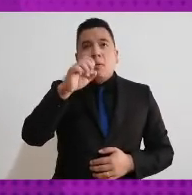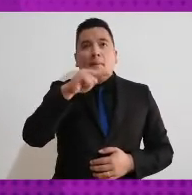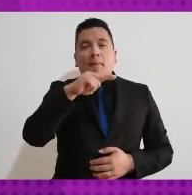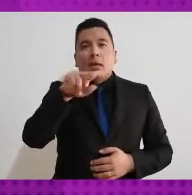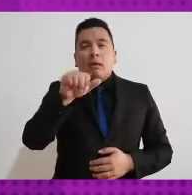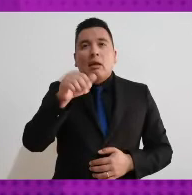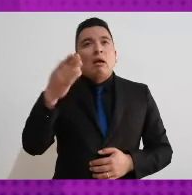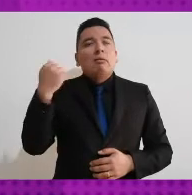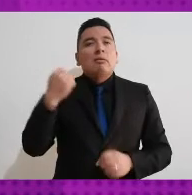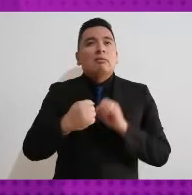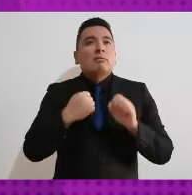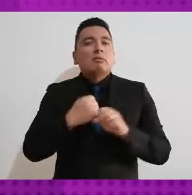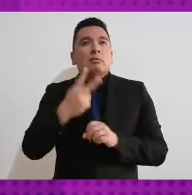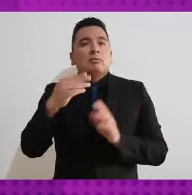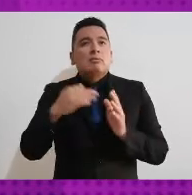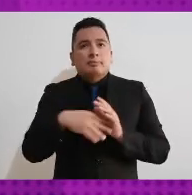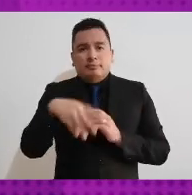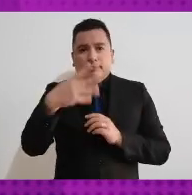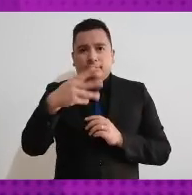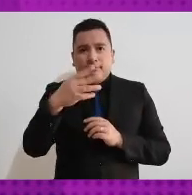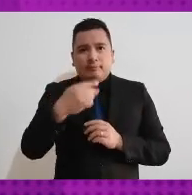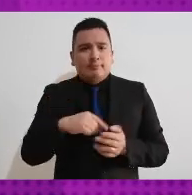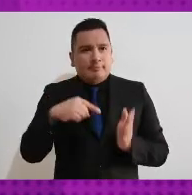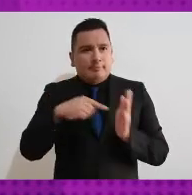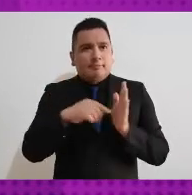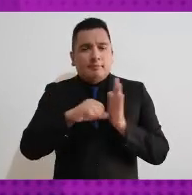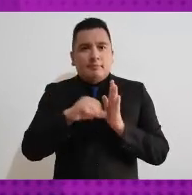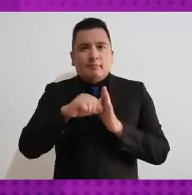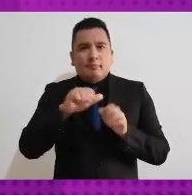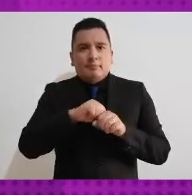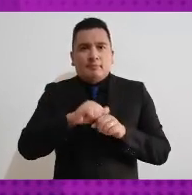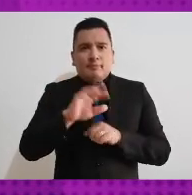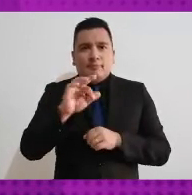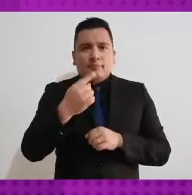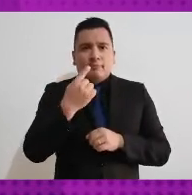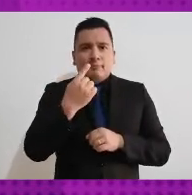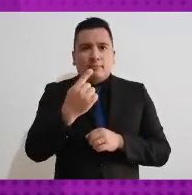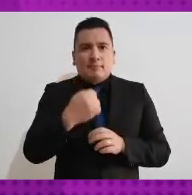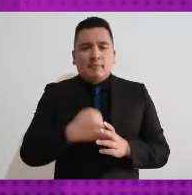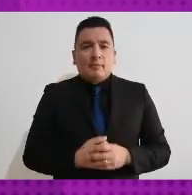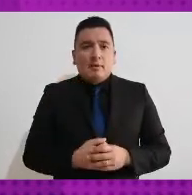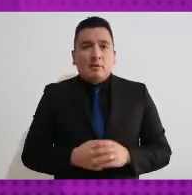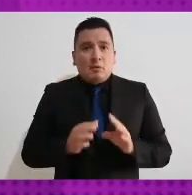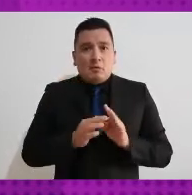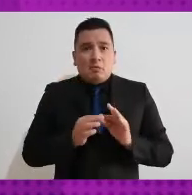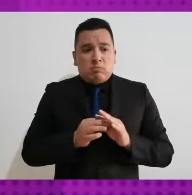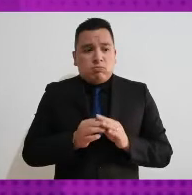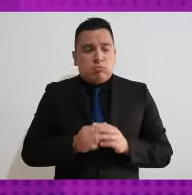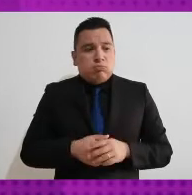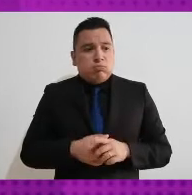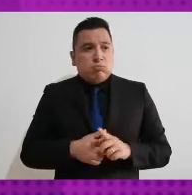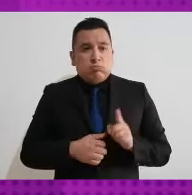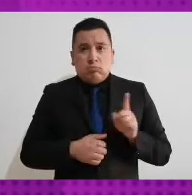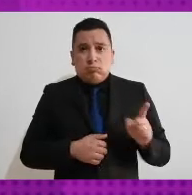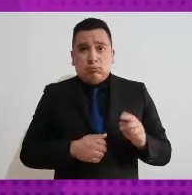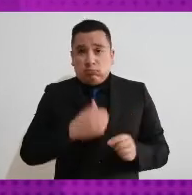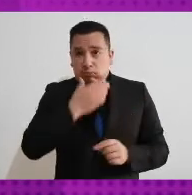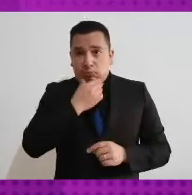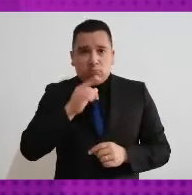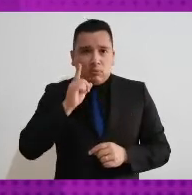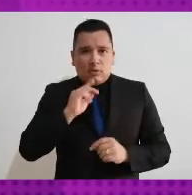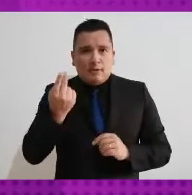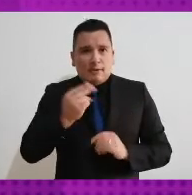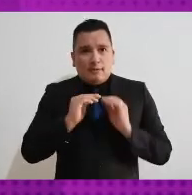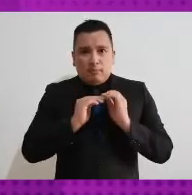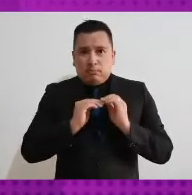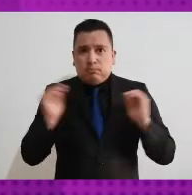Reforma Constitucional de 2014, cuando se estableció en el artículo 41 constitucional, que se iba a garantizar el principio de